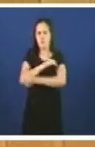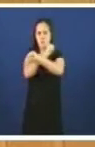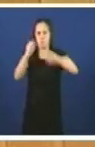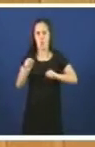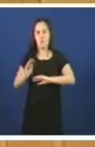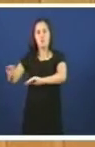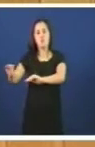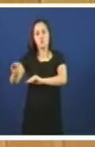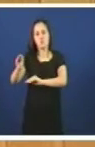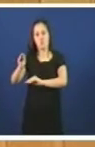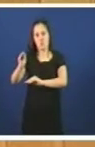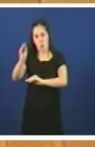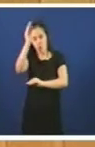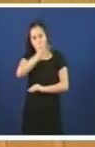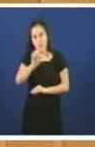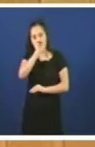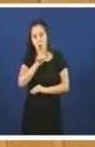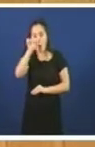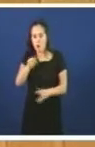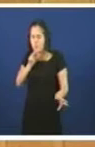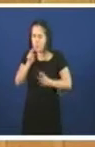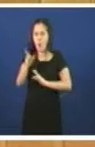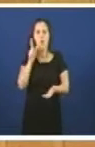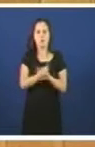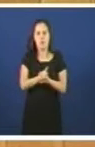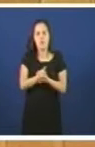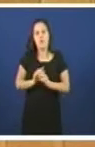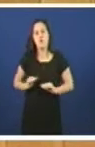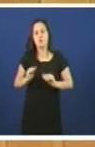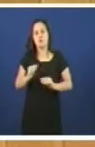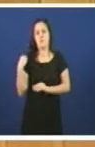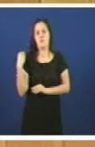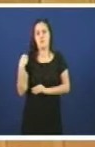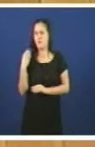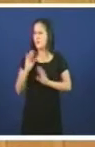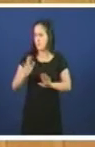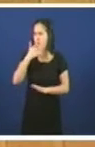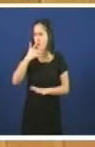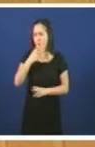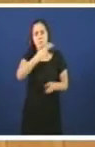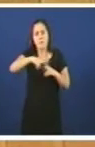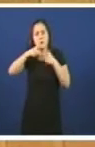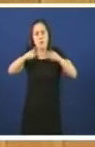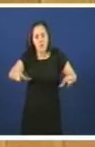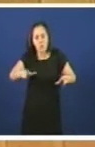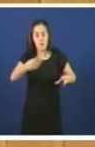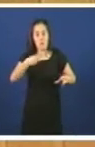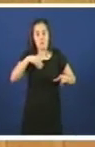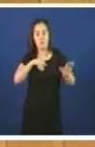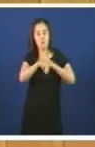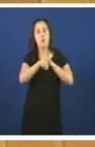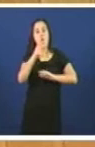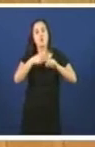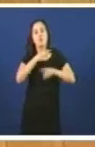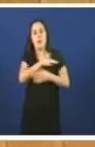Ose responde ou respondo de novo as súas preguntas para decirlle algo que vosté desacoñece. A política lingüística que está a desenvolver a actual